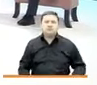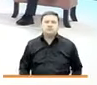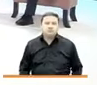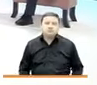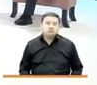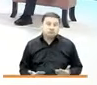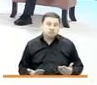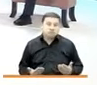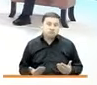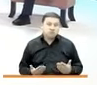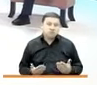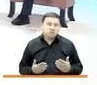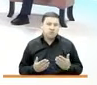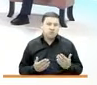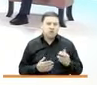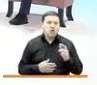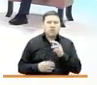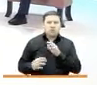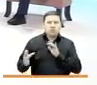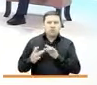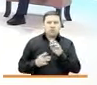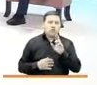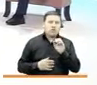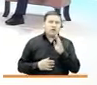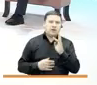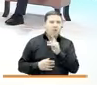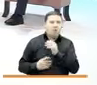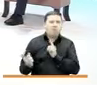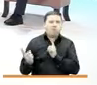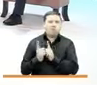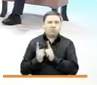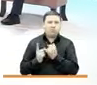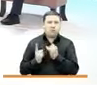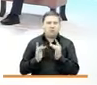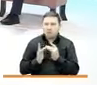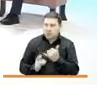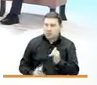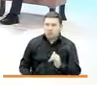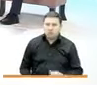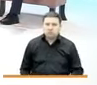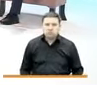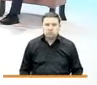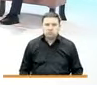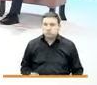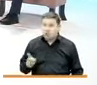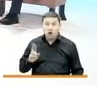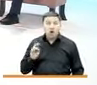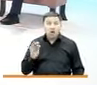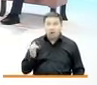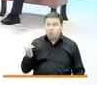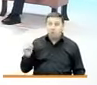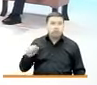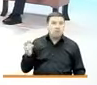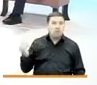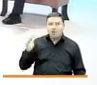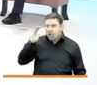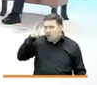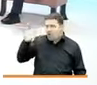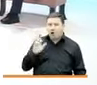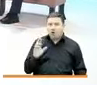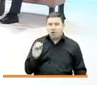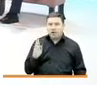la conexión es con Roberto no sé si Roberto se encuentra ya conectado y aquí lo tenemos hola Roberto